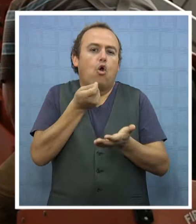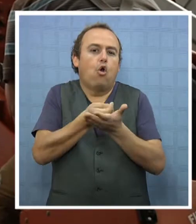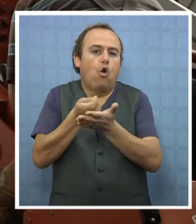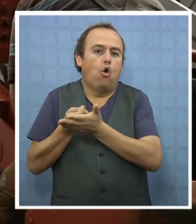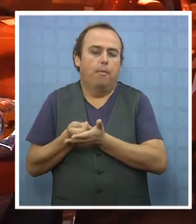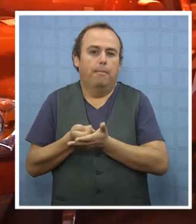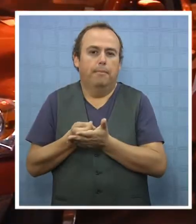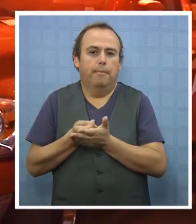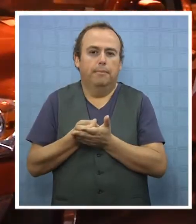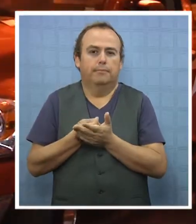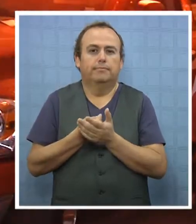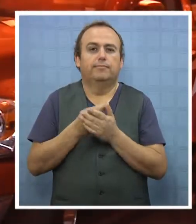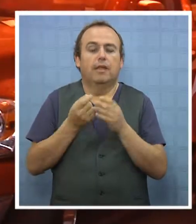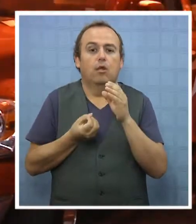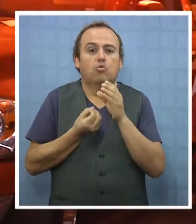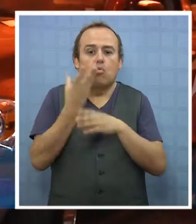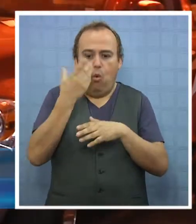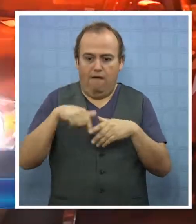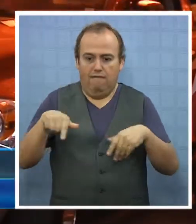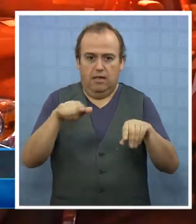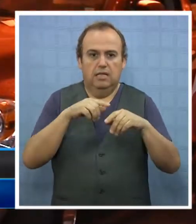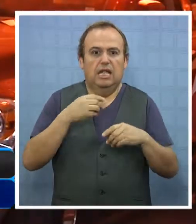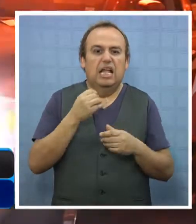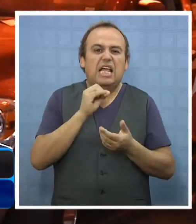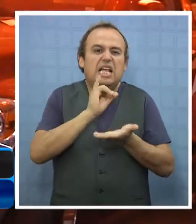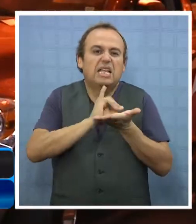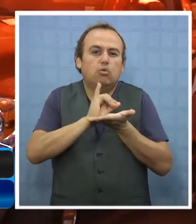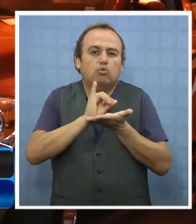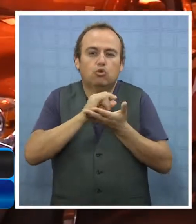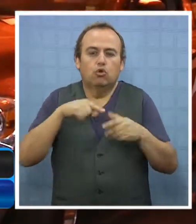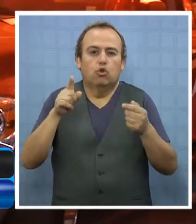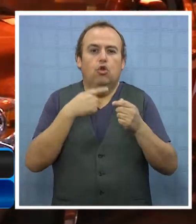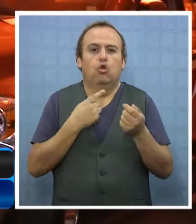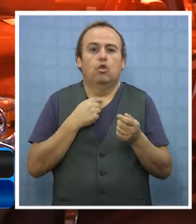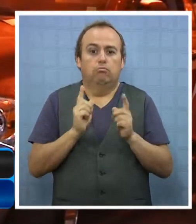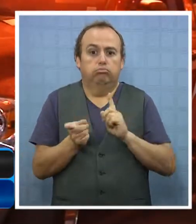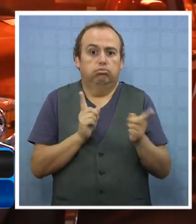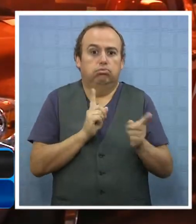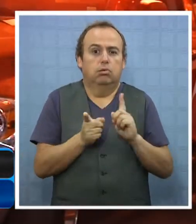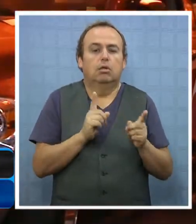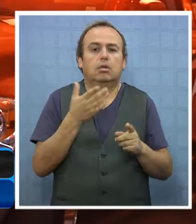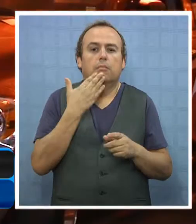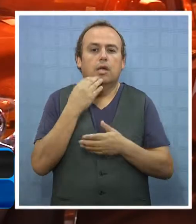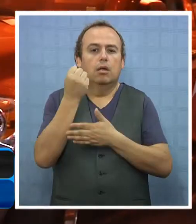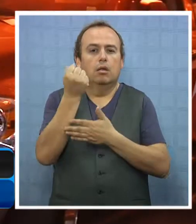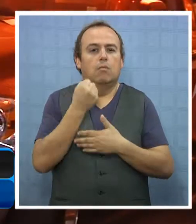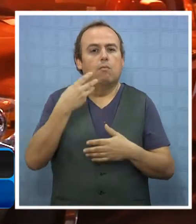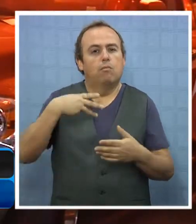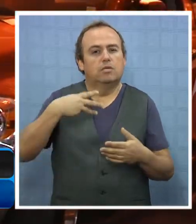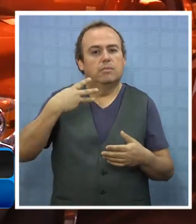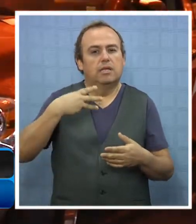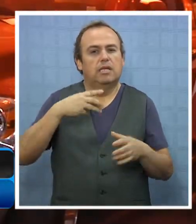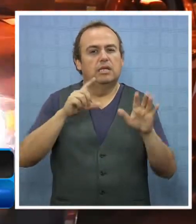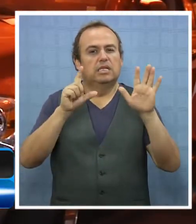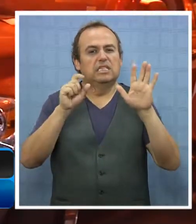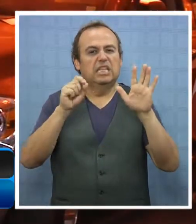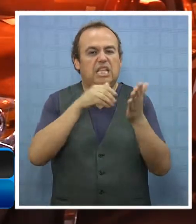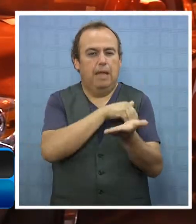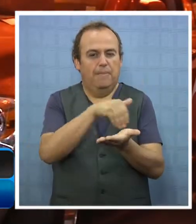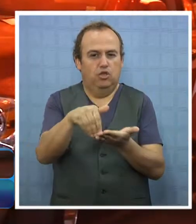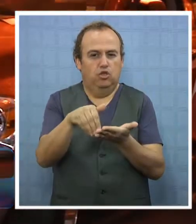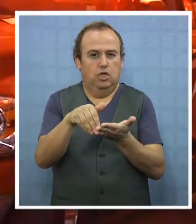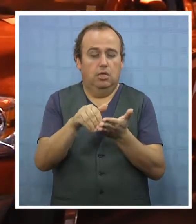la modernización de la institución. Y por el otro lado, lo que es operaciones, recibimos una subvención de la municipalidad, que es de 70 millones.